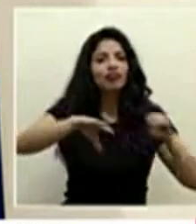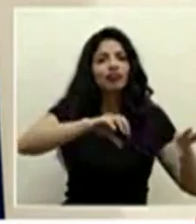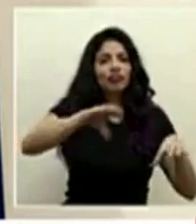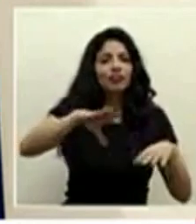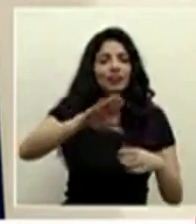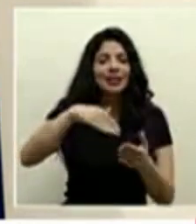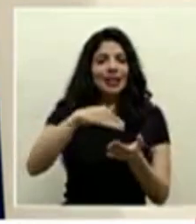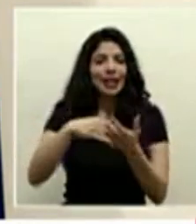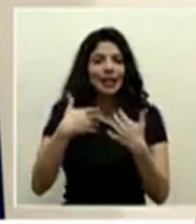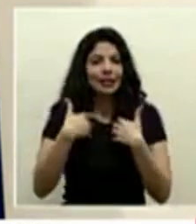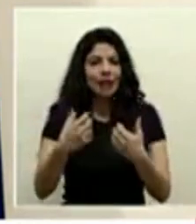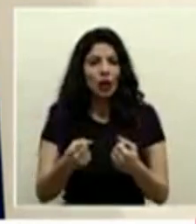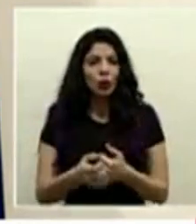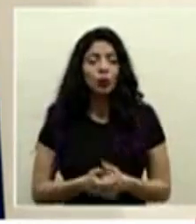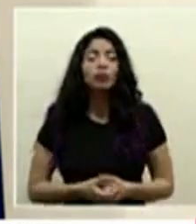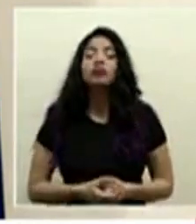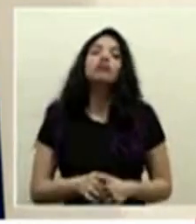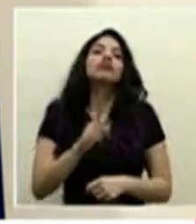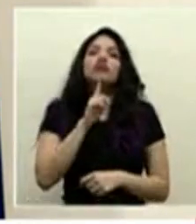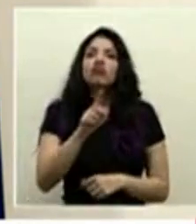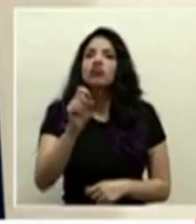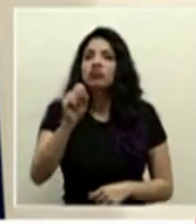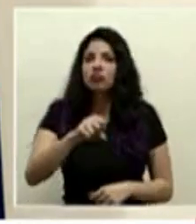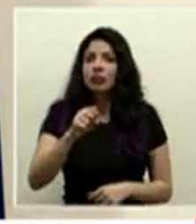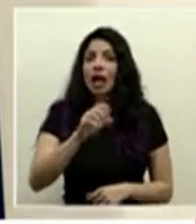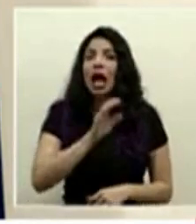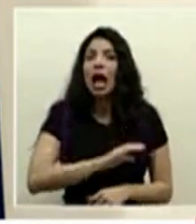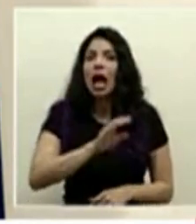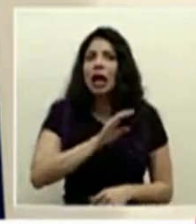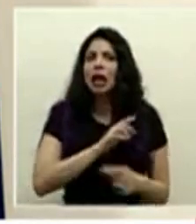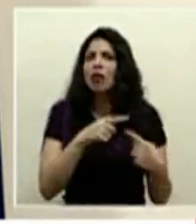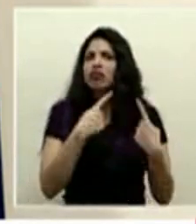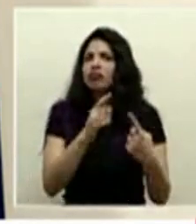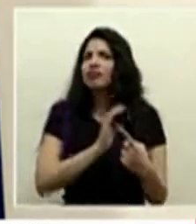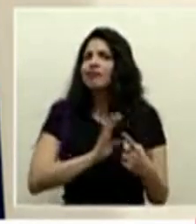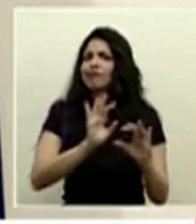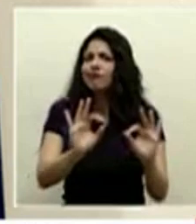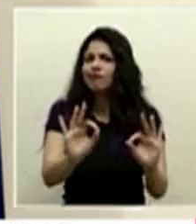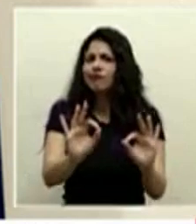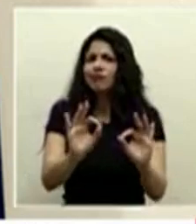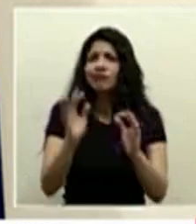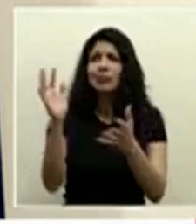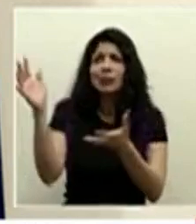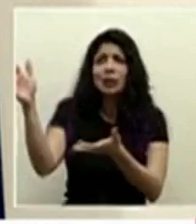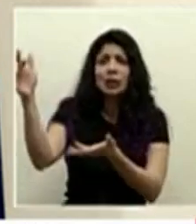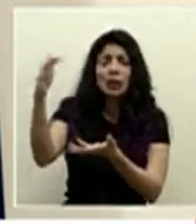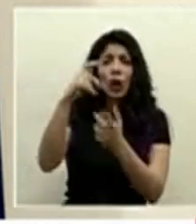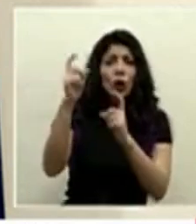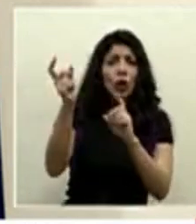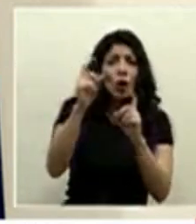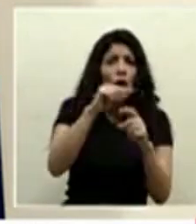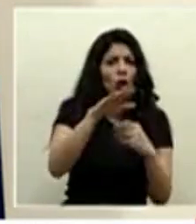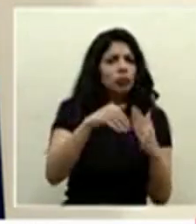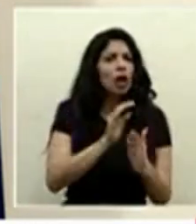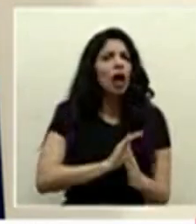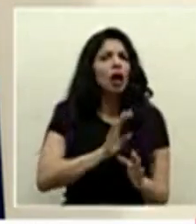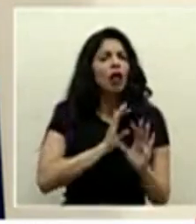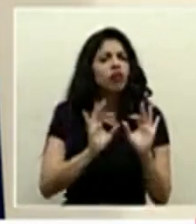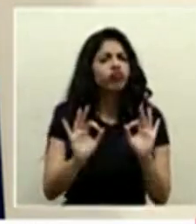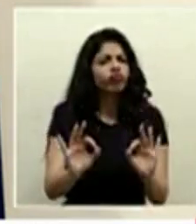centros de salud y efectivamente la calidad ha sido muy buena de todo lo que hemos recibido como donaciones